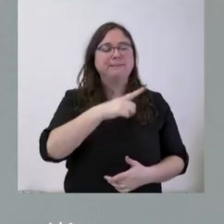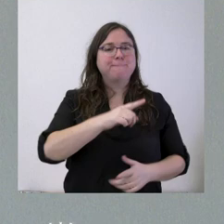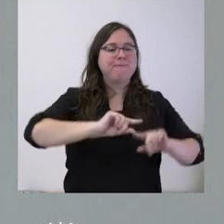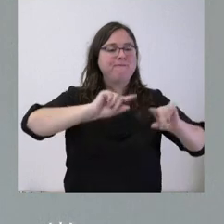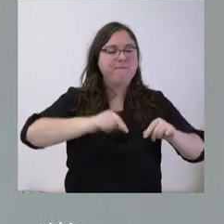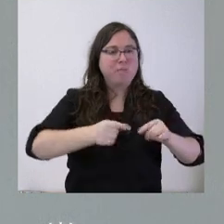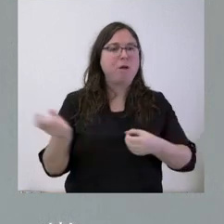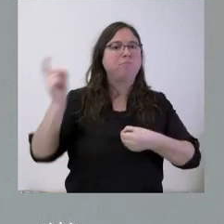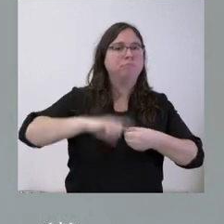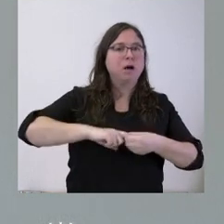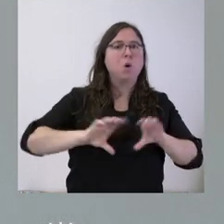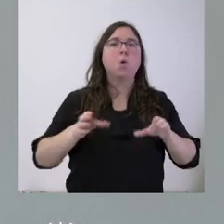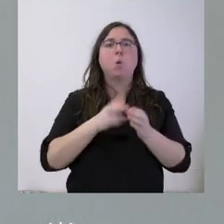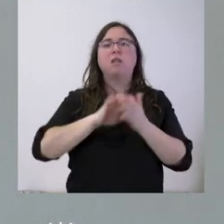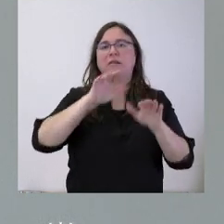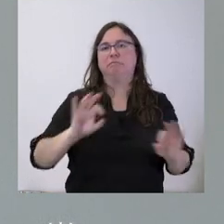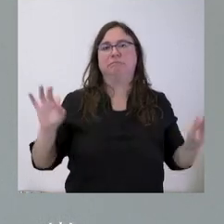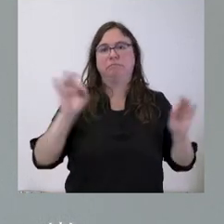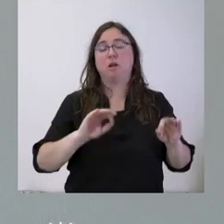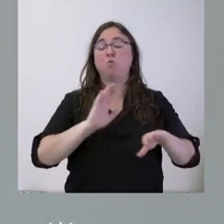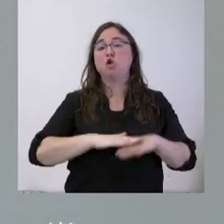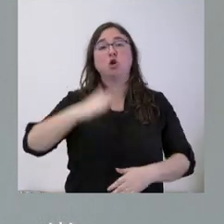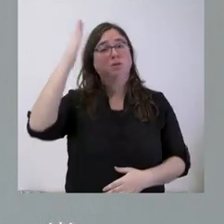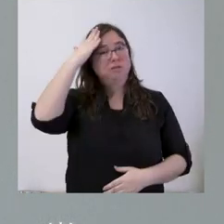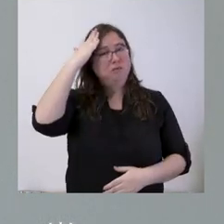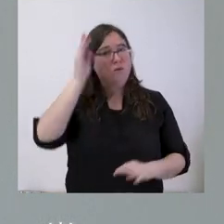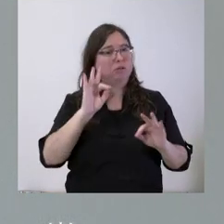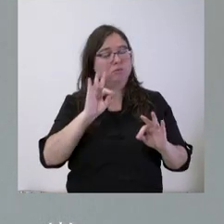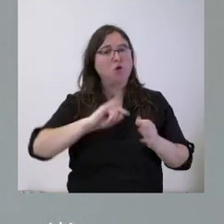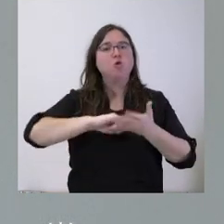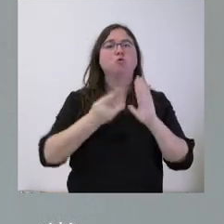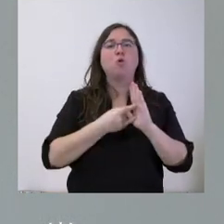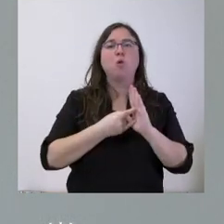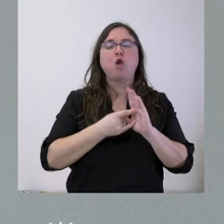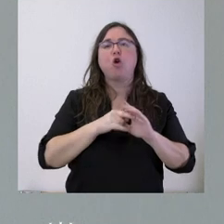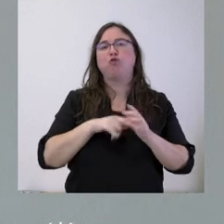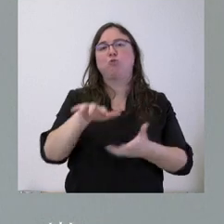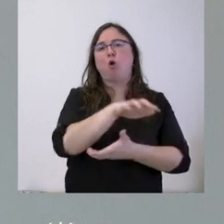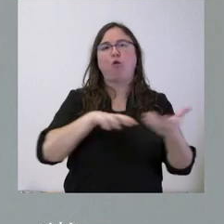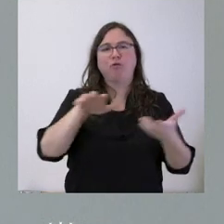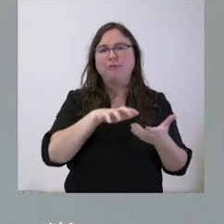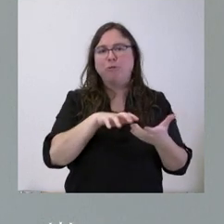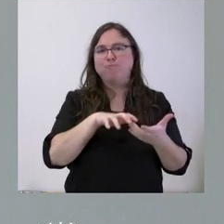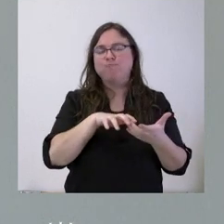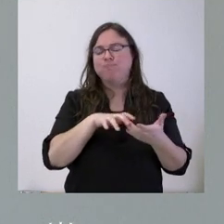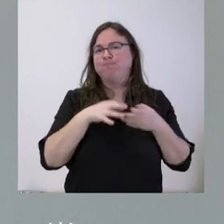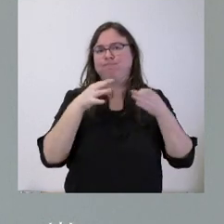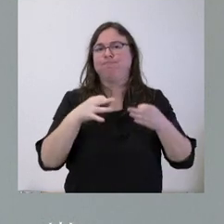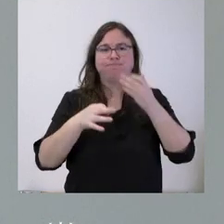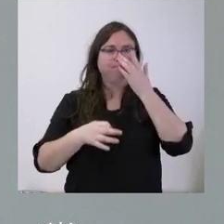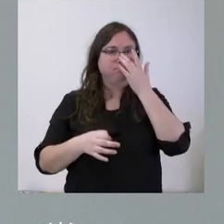la Junta de Castilla y León. Por tanto, los titulares de ese acuerdo de solución autónoma de conflictos colectivos son, en este caso,